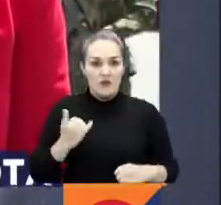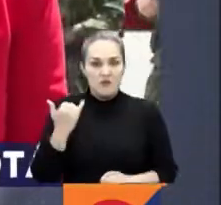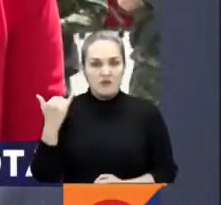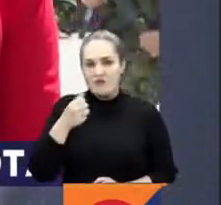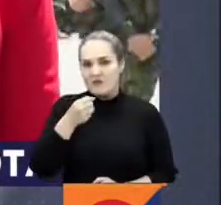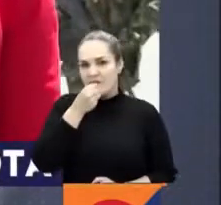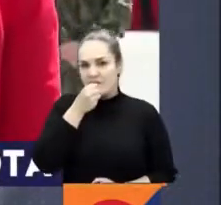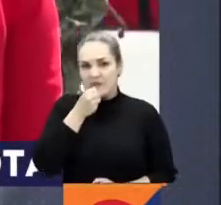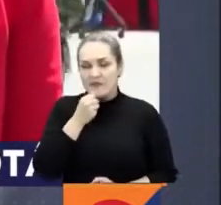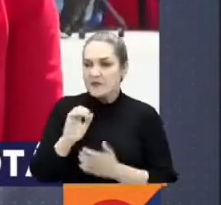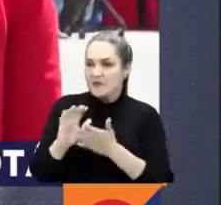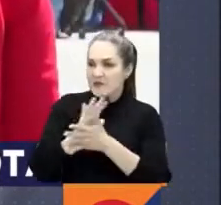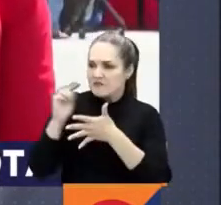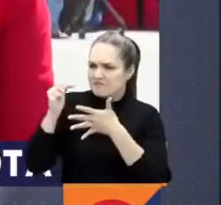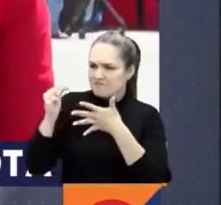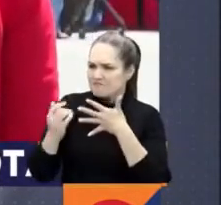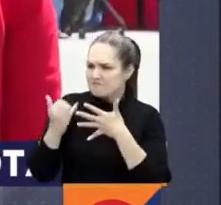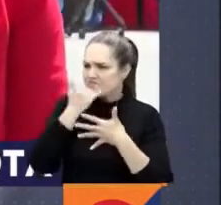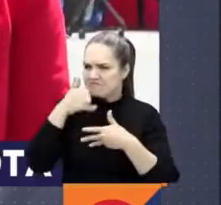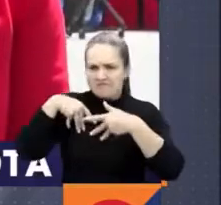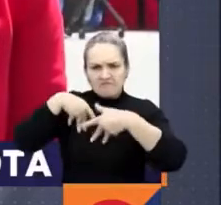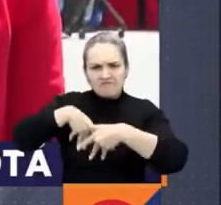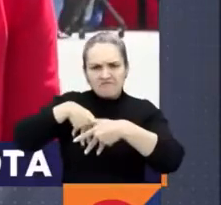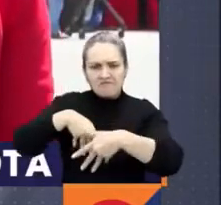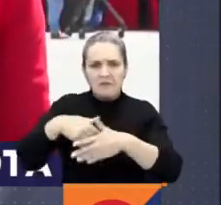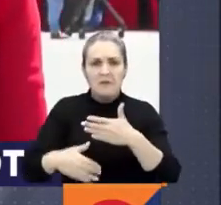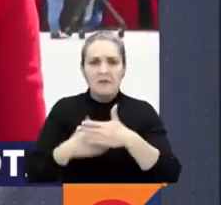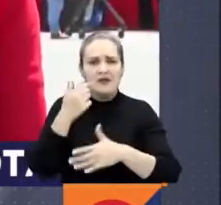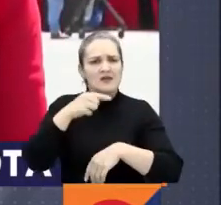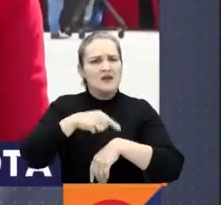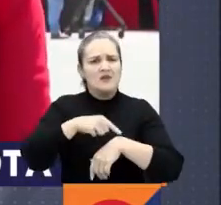detalles del desfile. Estefany, ¿a qué hora inició la parada militar?